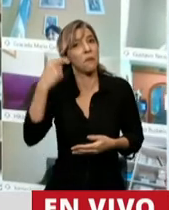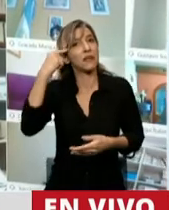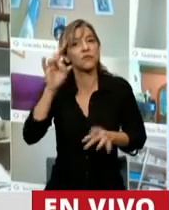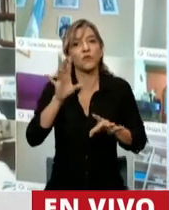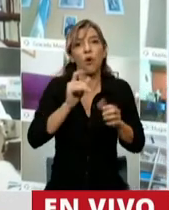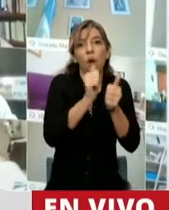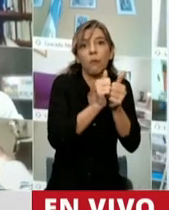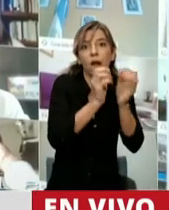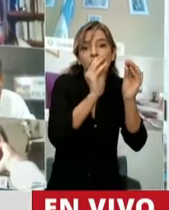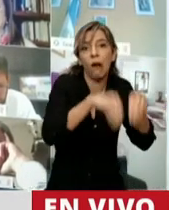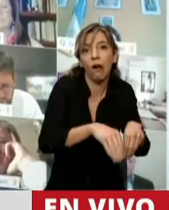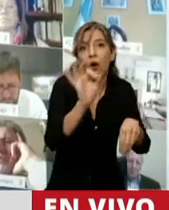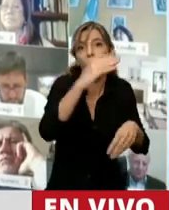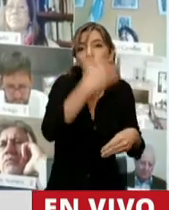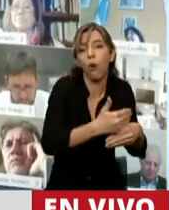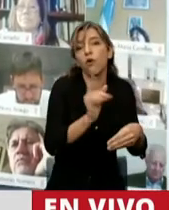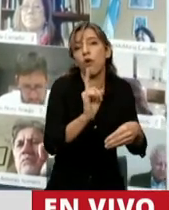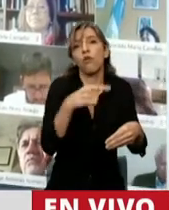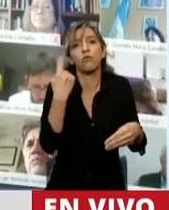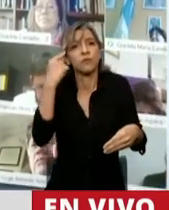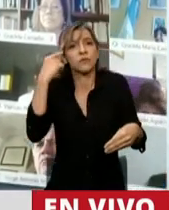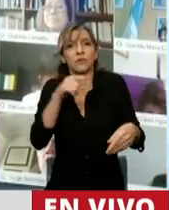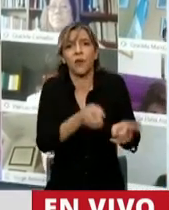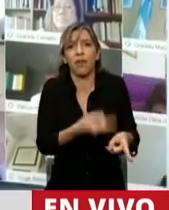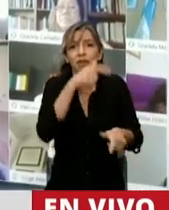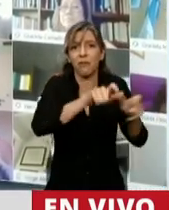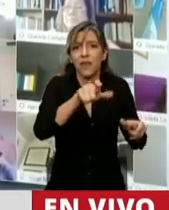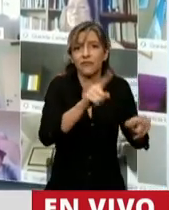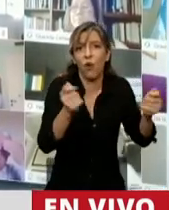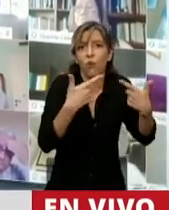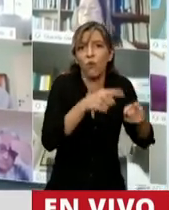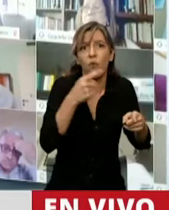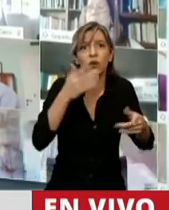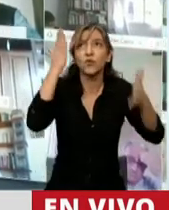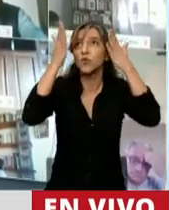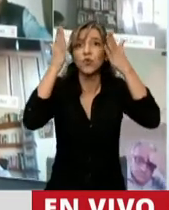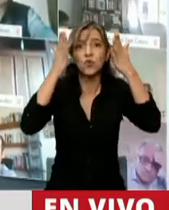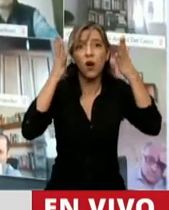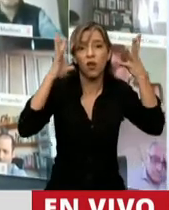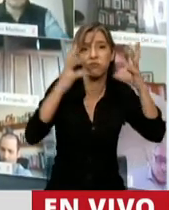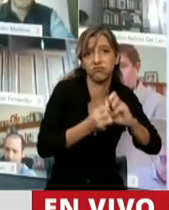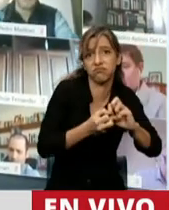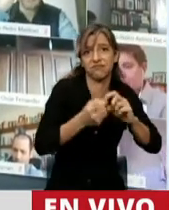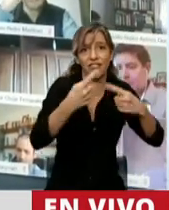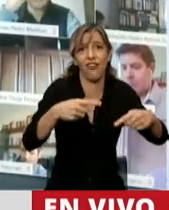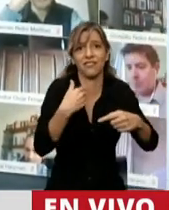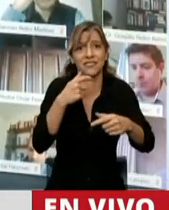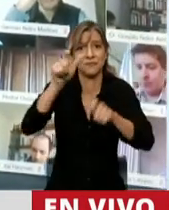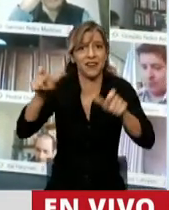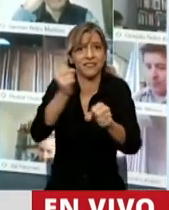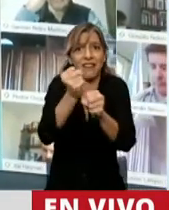esos anhelos que se terminan con ellos, los años de esfuerzo y también los miles de puestos de trabajo que perdemos, como le decía antes.